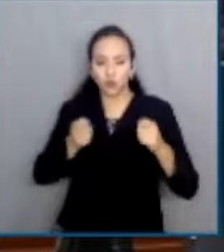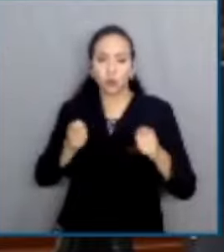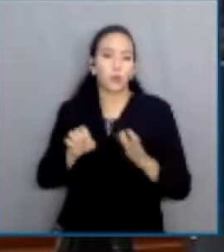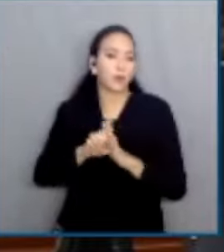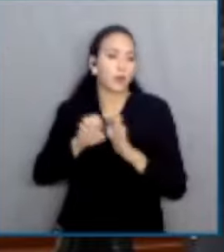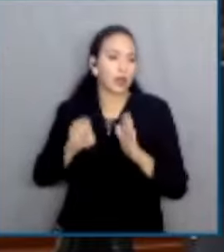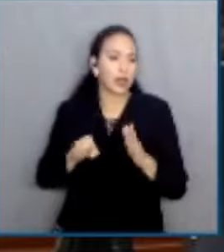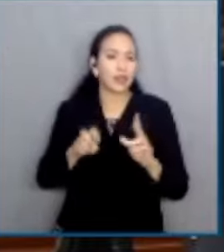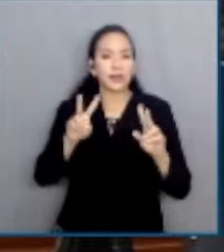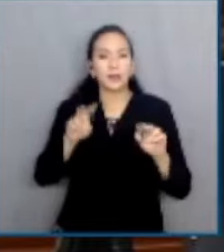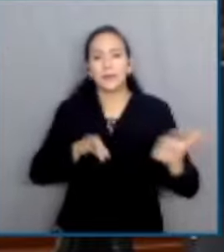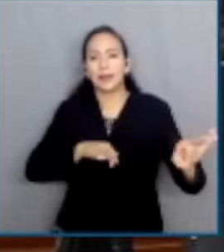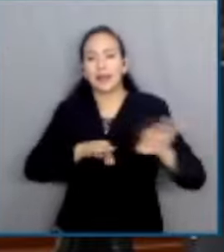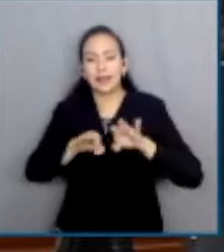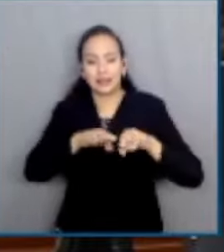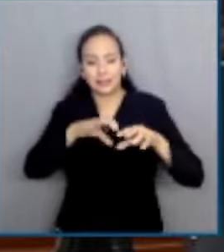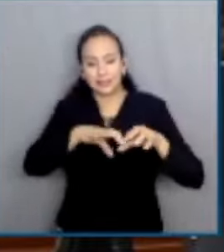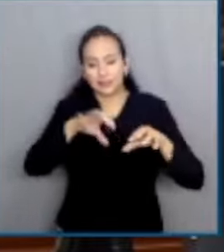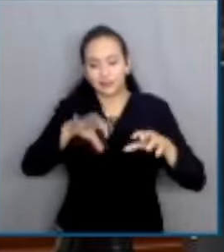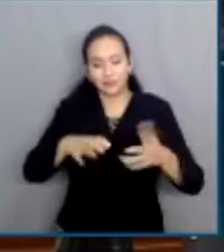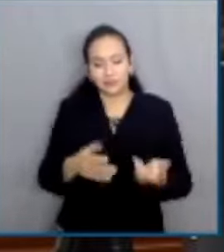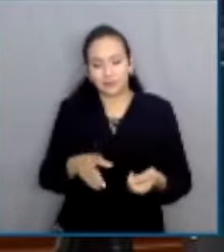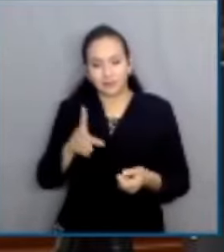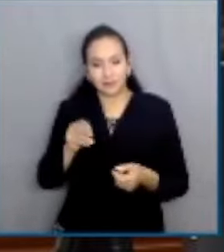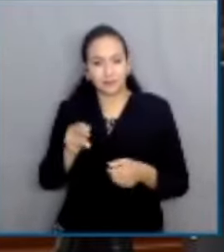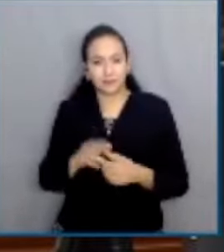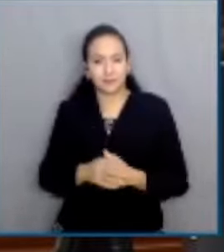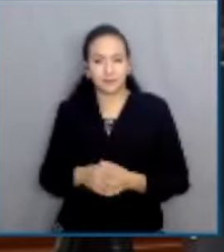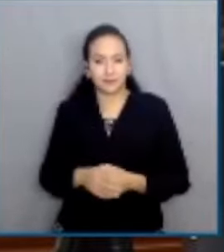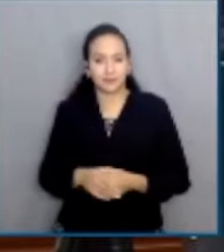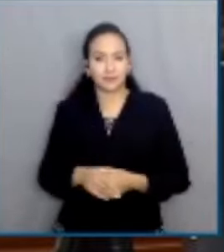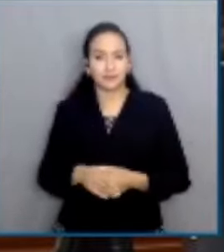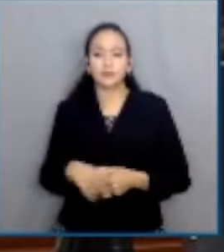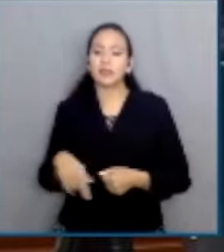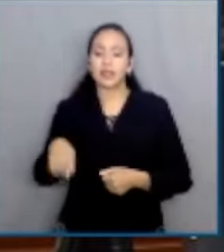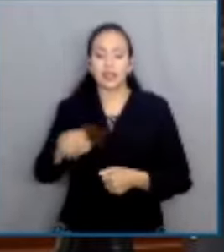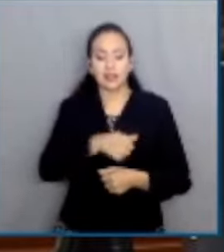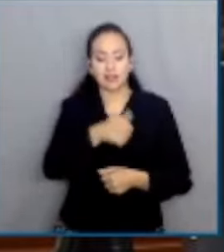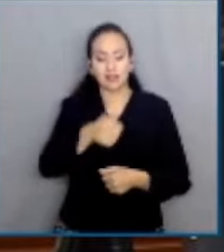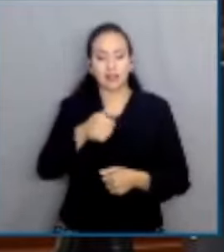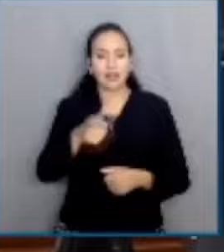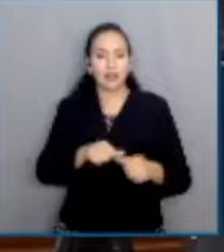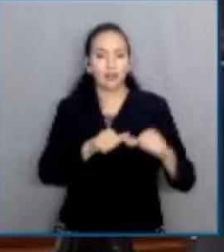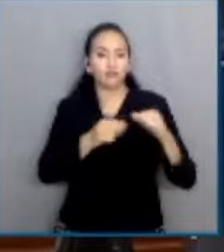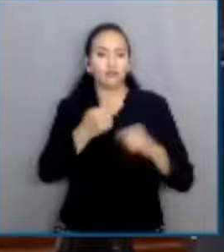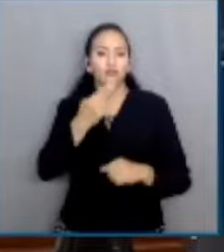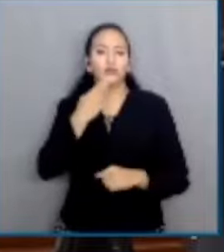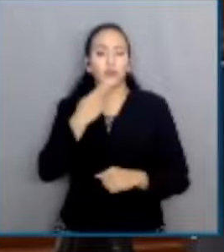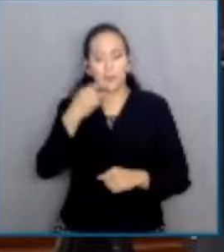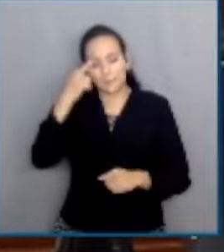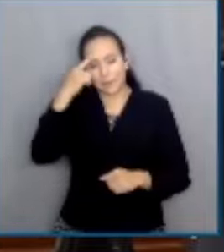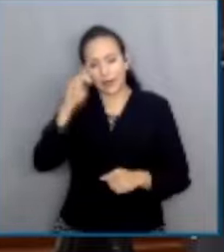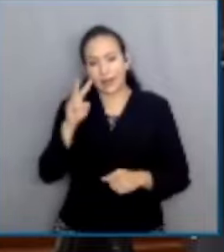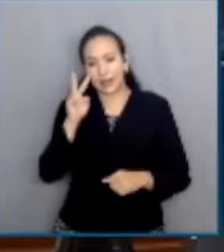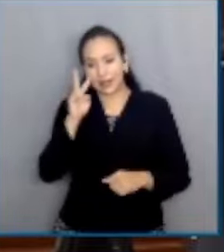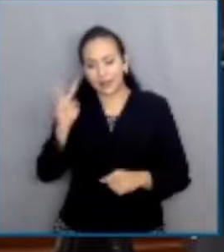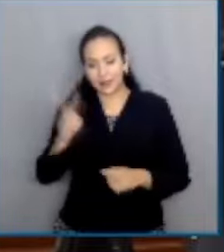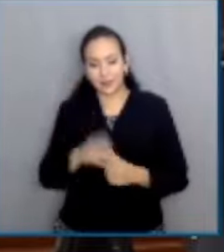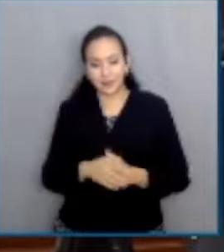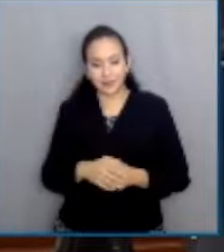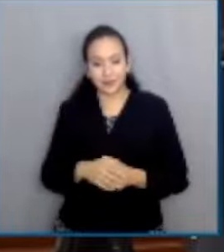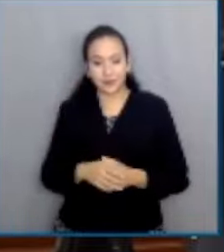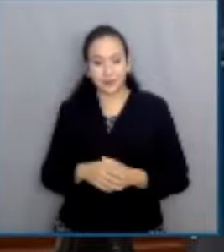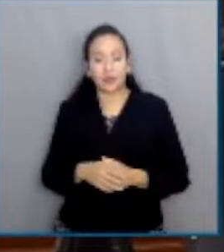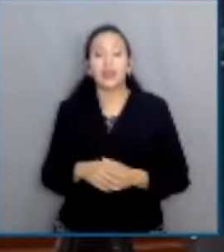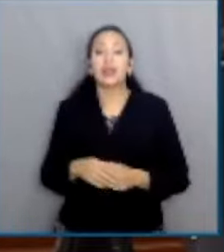que creen las autoridades o especificen funciones para la recepción y